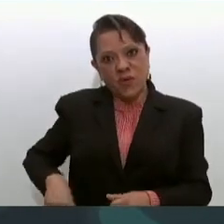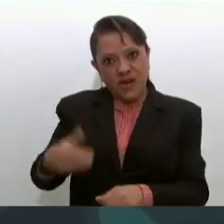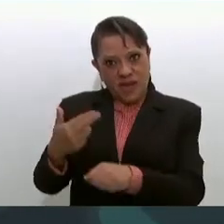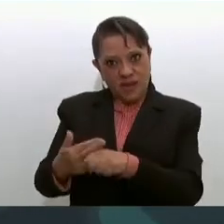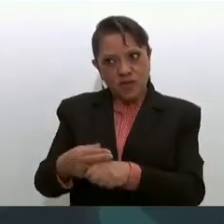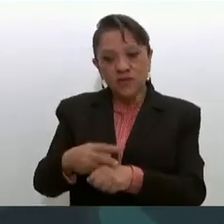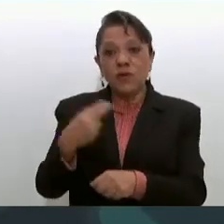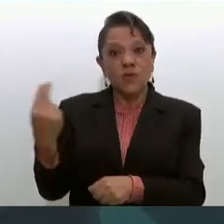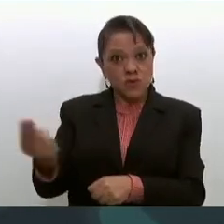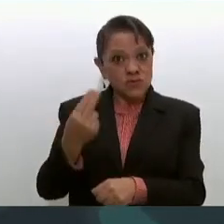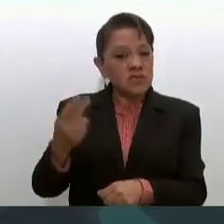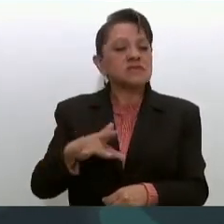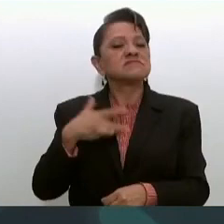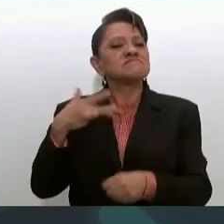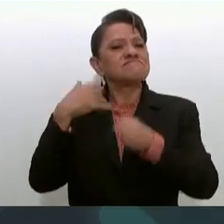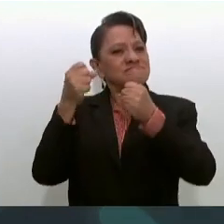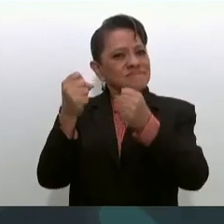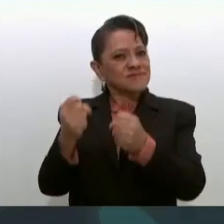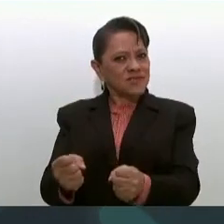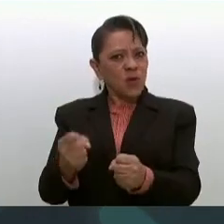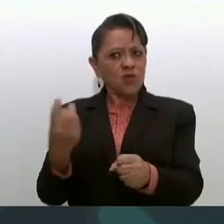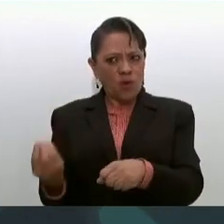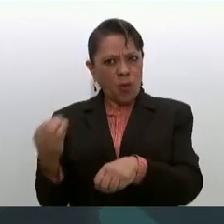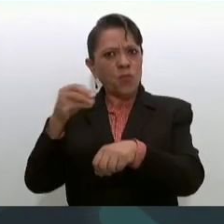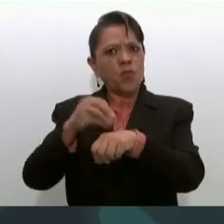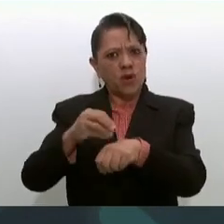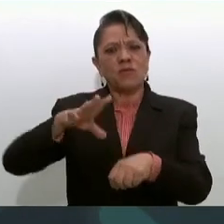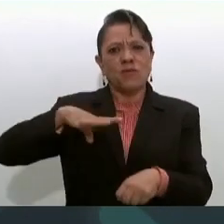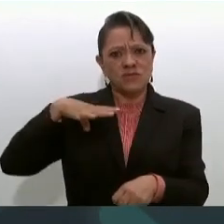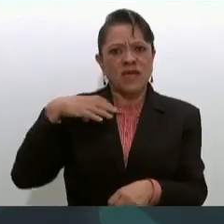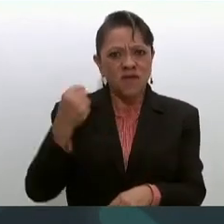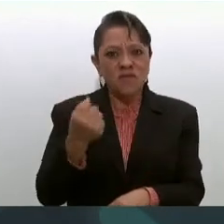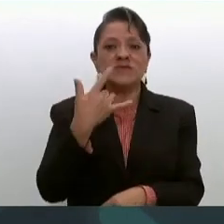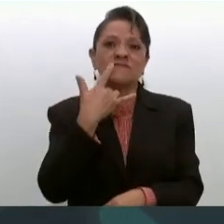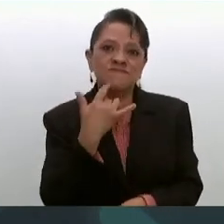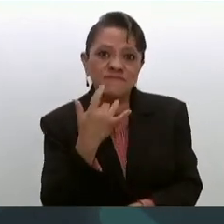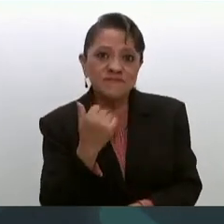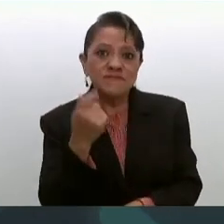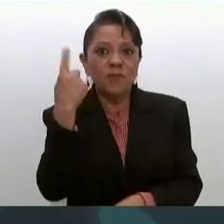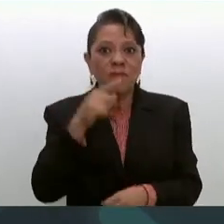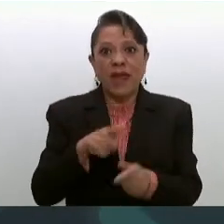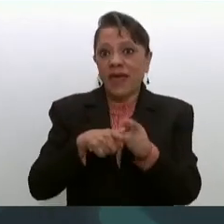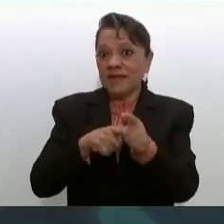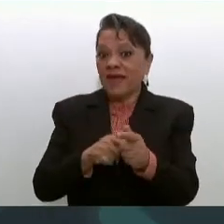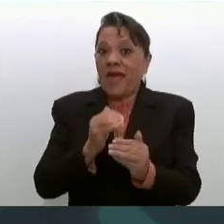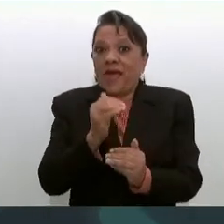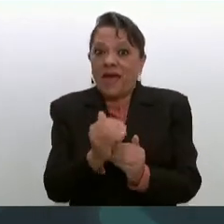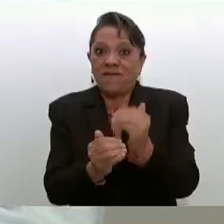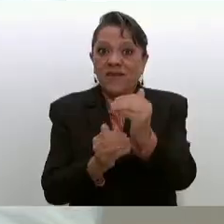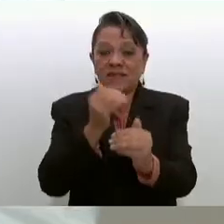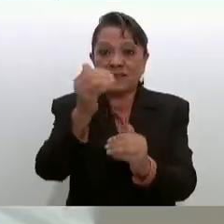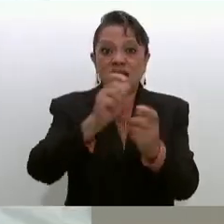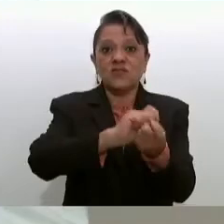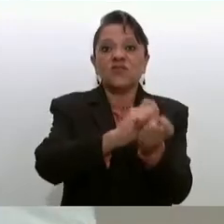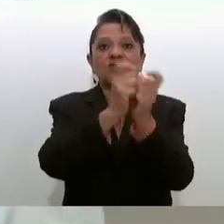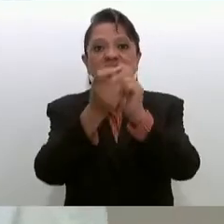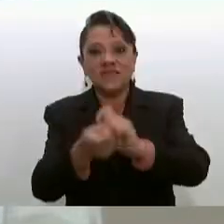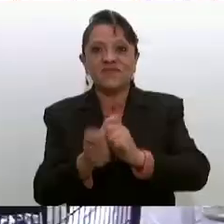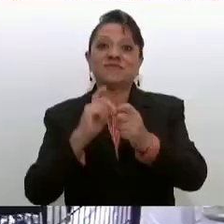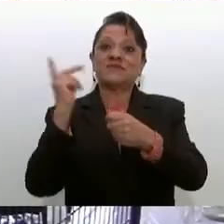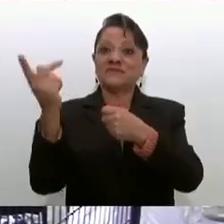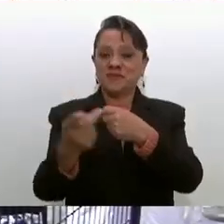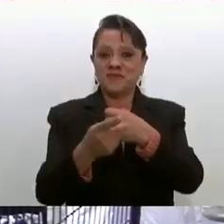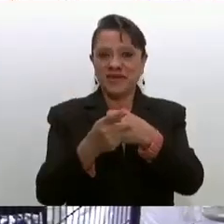tengan la certeza de que pondremos nuestro mayor empeño para seguir avanzando en la transformación del país. Muchas gracias.